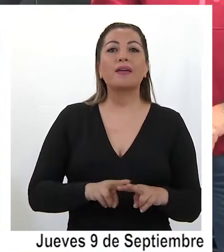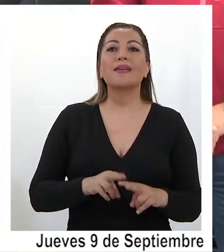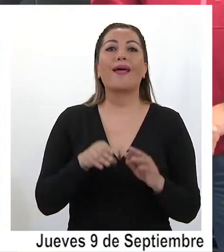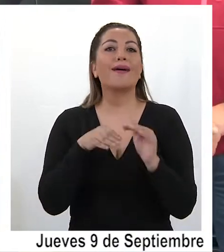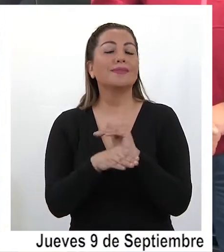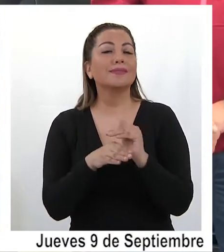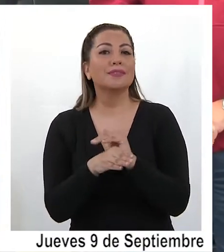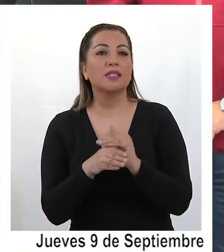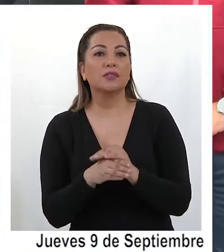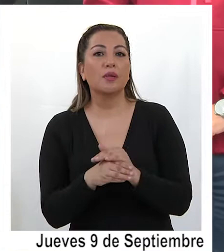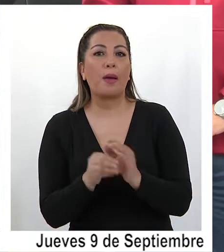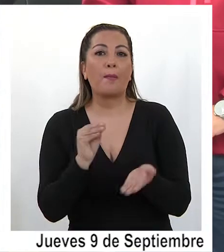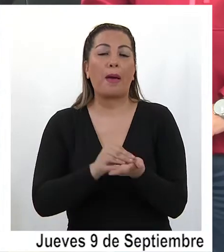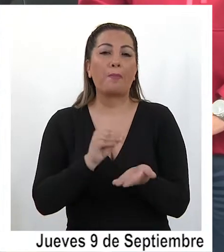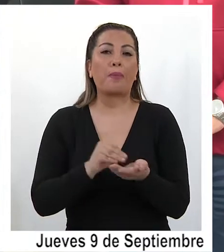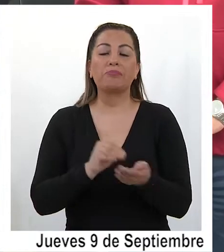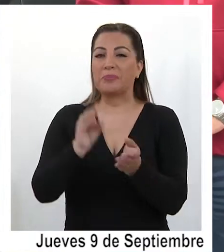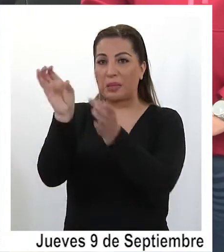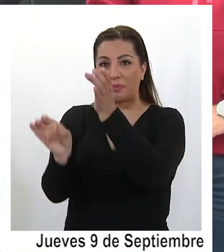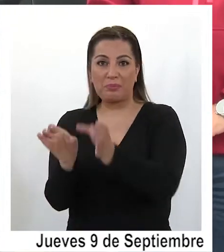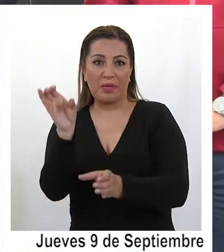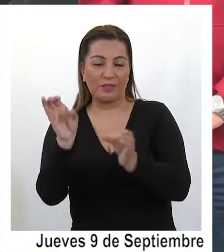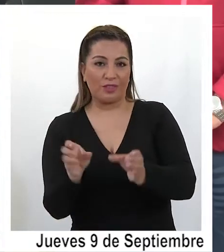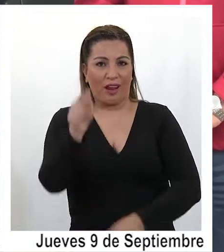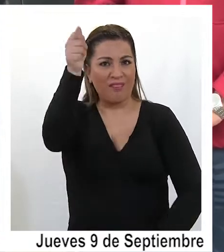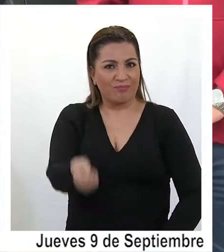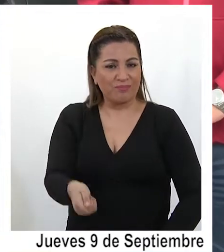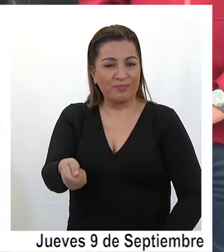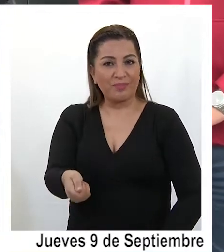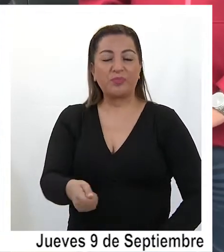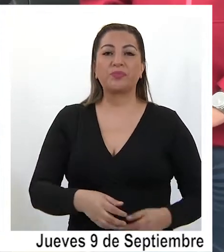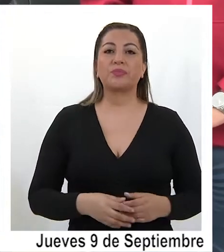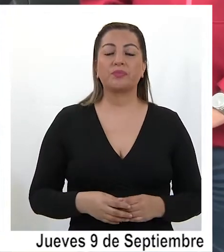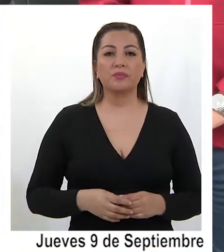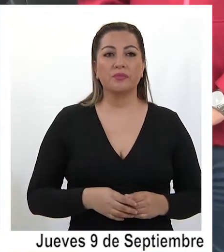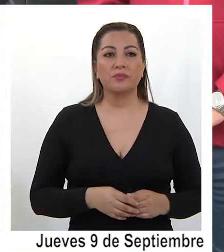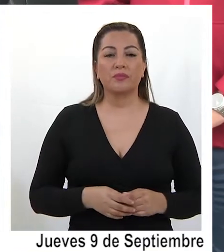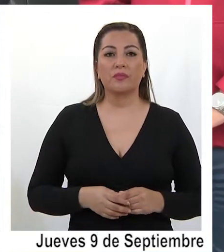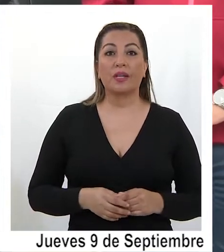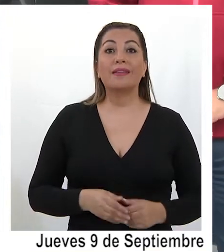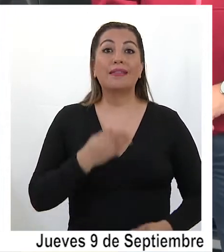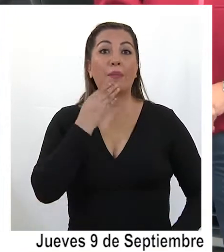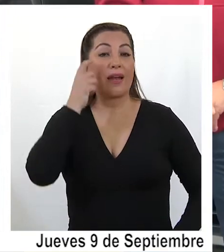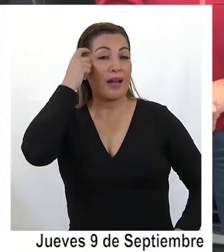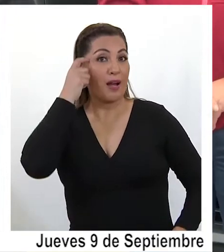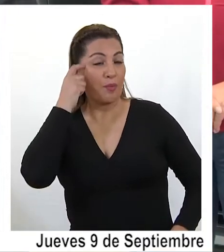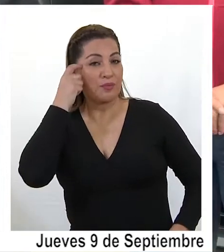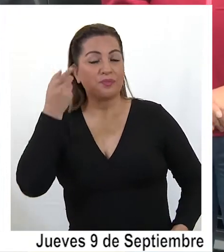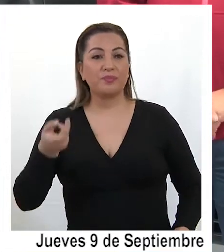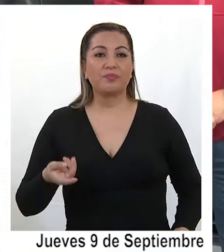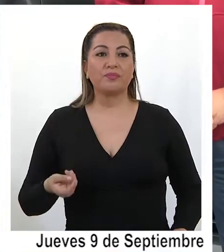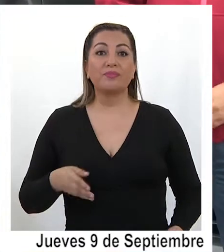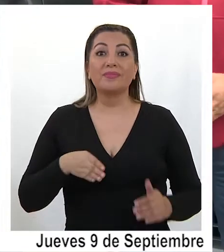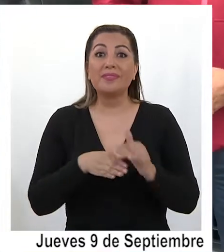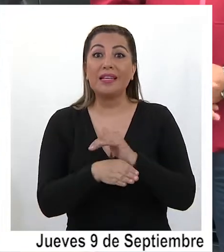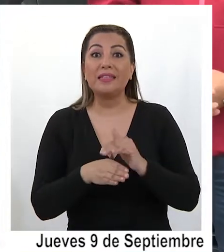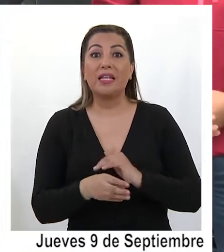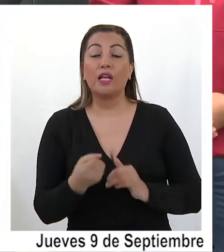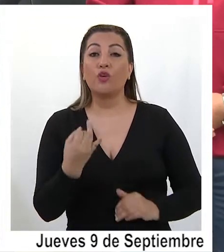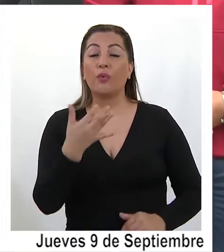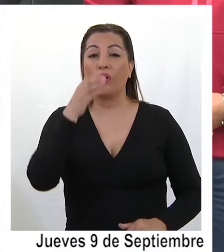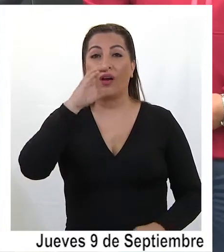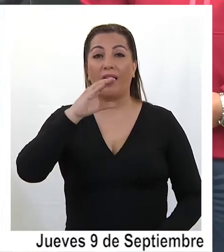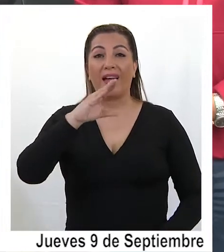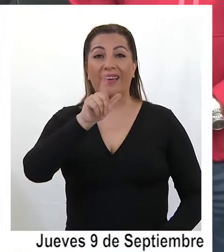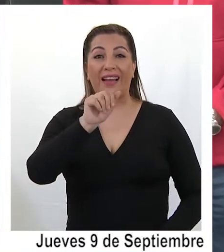más accesible a muchas más personas la subasta, y, bueno, recordarles también la forma de acceder a esta clave